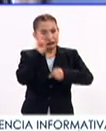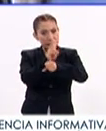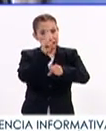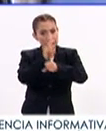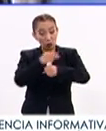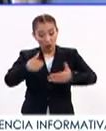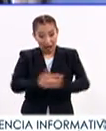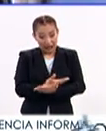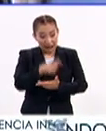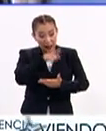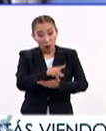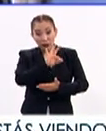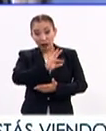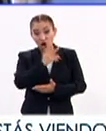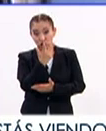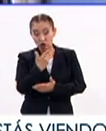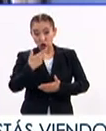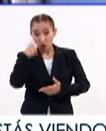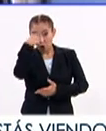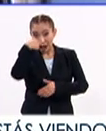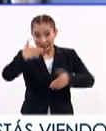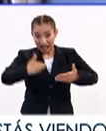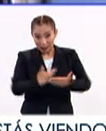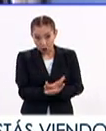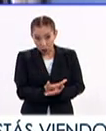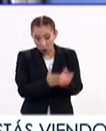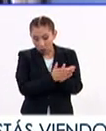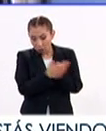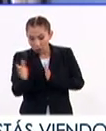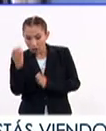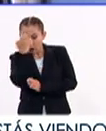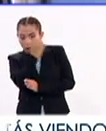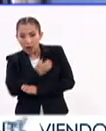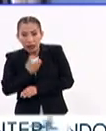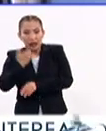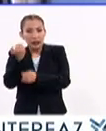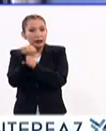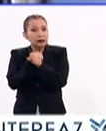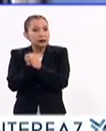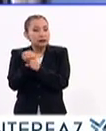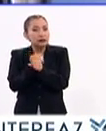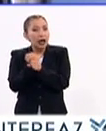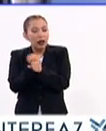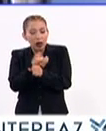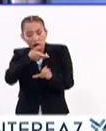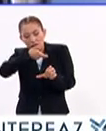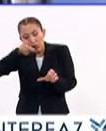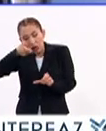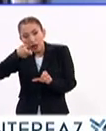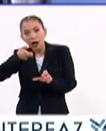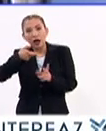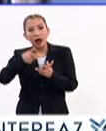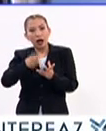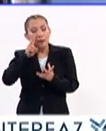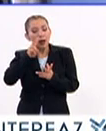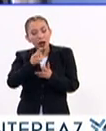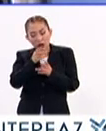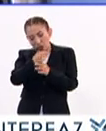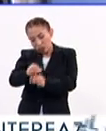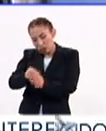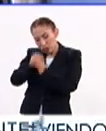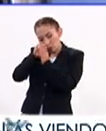a las 48 horas de nacimiento de toma de estudios. Estos estudios son tomar una carga viral,